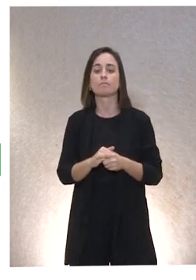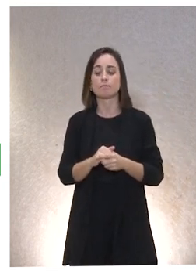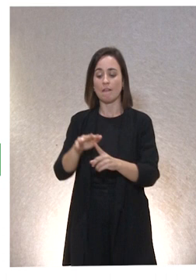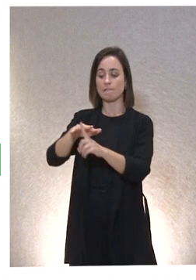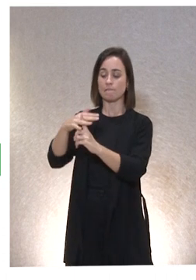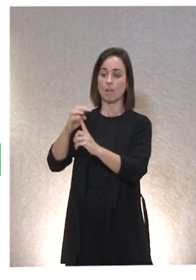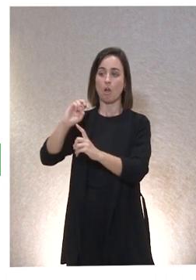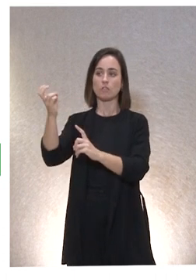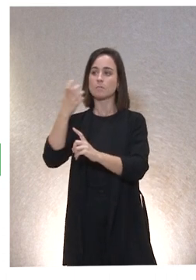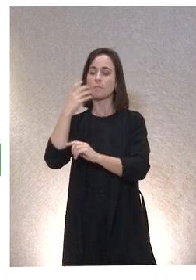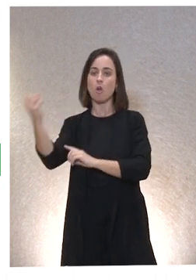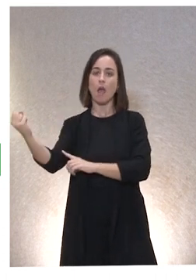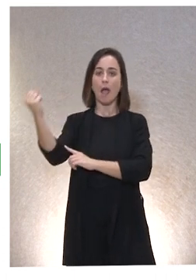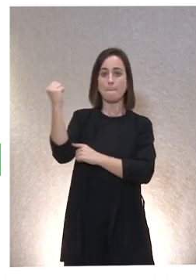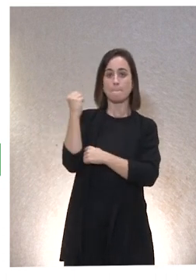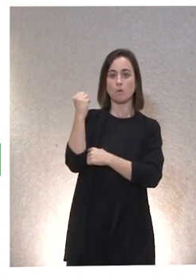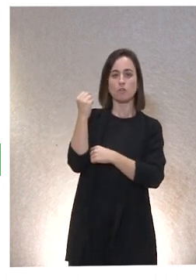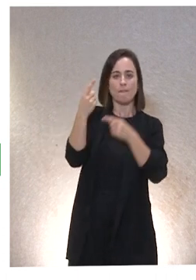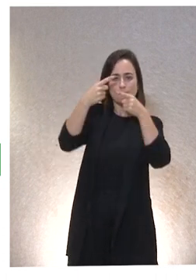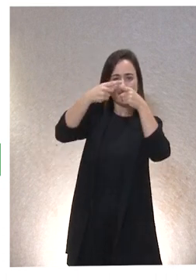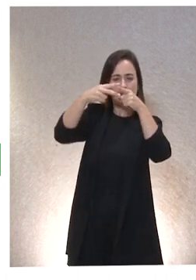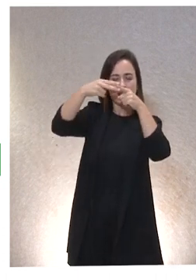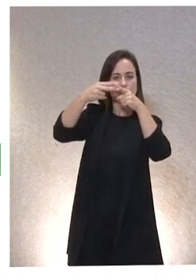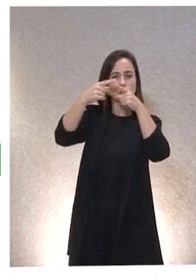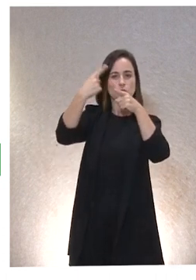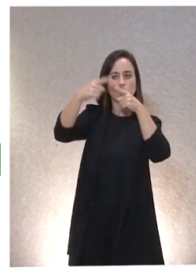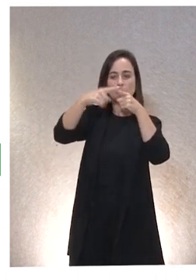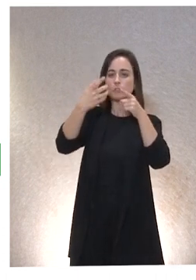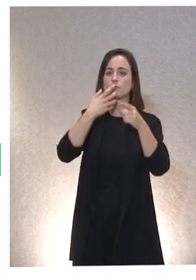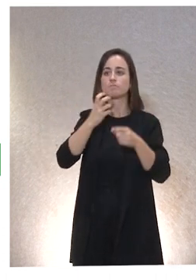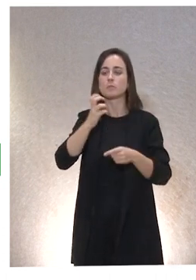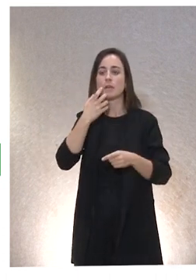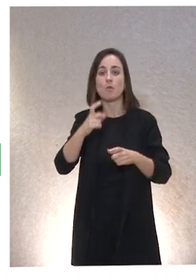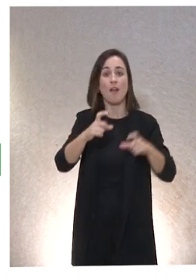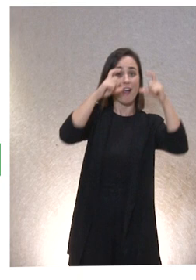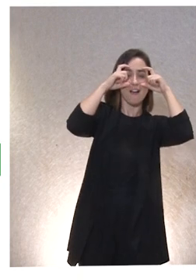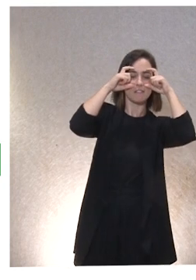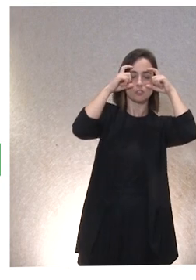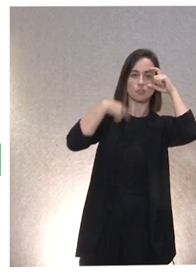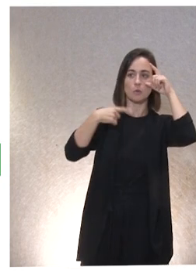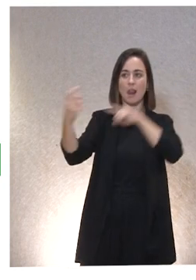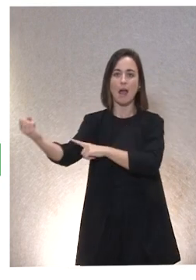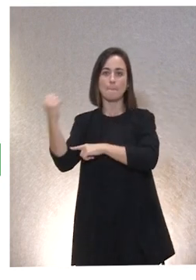tenemos apoyos que, no siendo meramente instrumentales, pongamos por caso llevar gafas, sino personales.